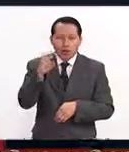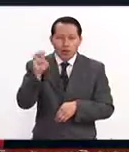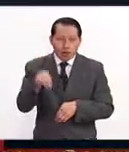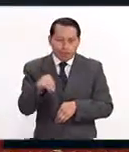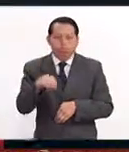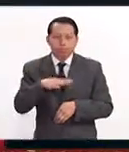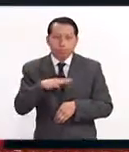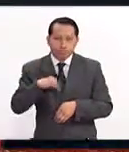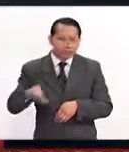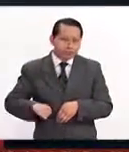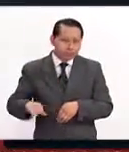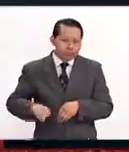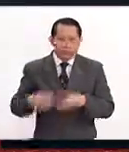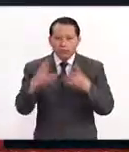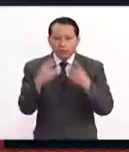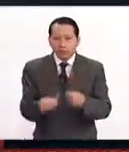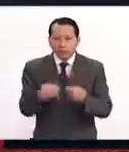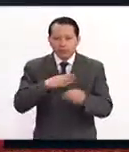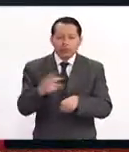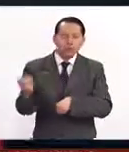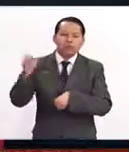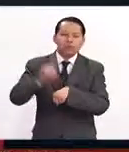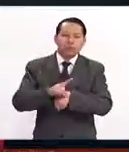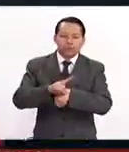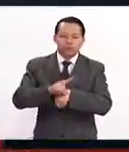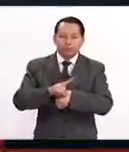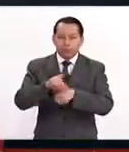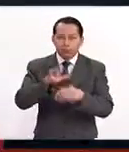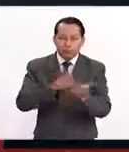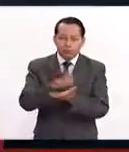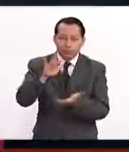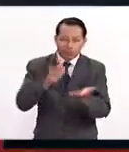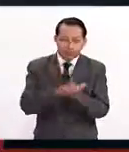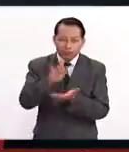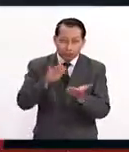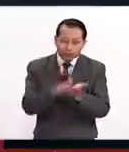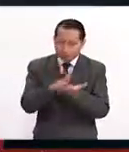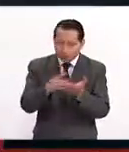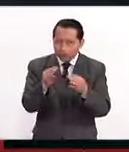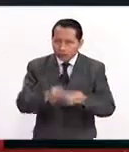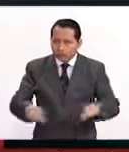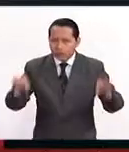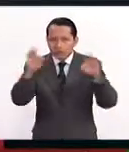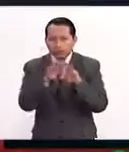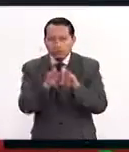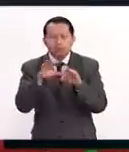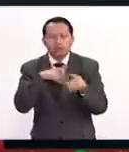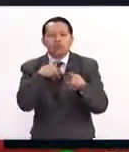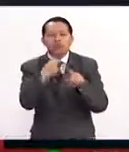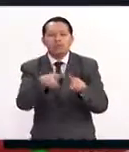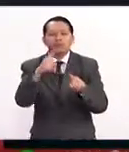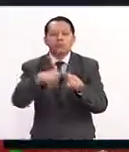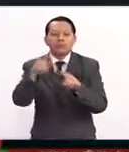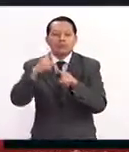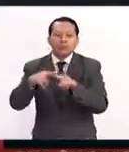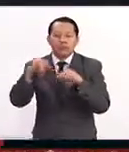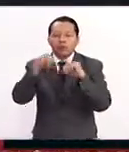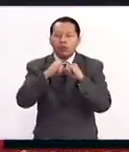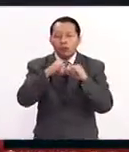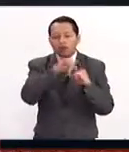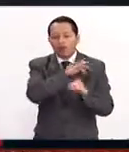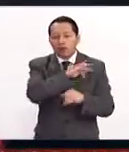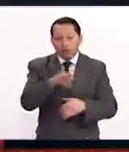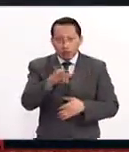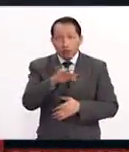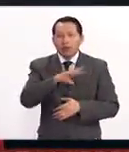interesado mucho en este día y ha apoyado en forma muy importante el que diferentes instituciones, tanto privadas